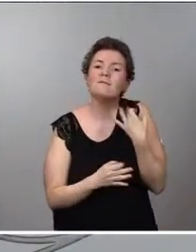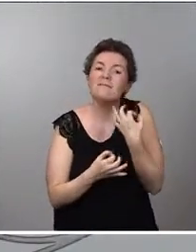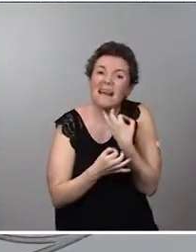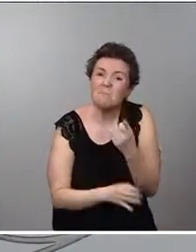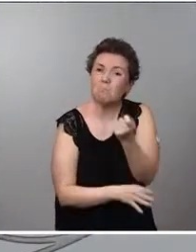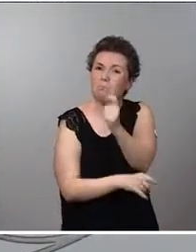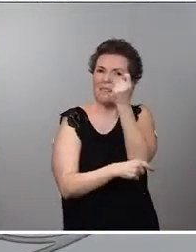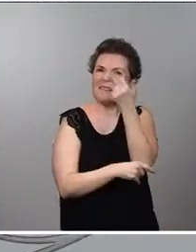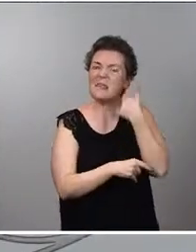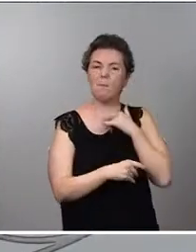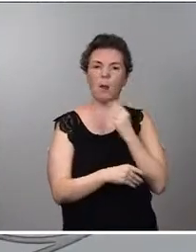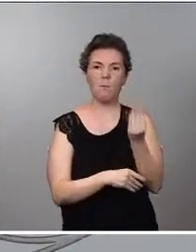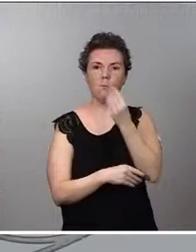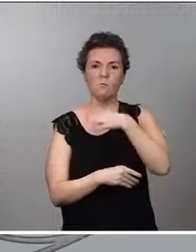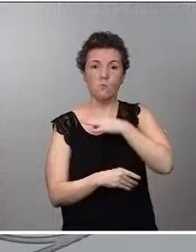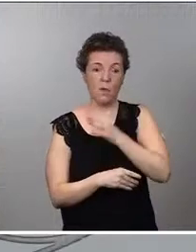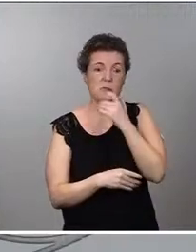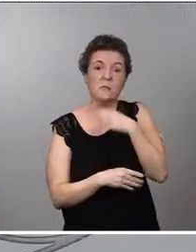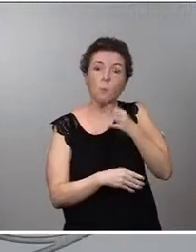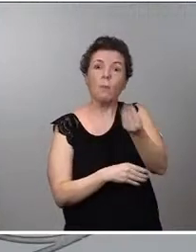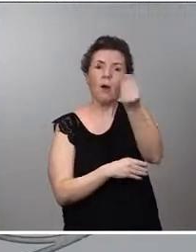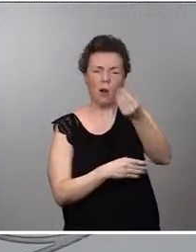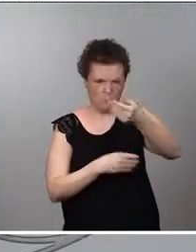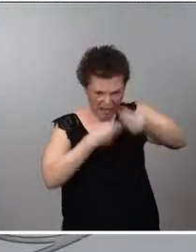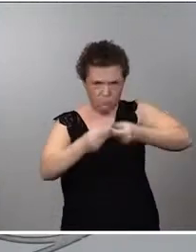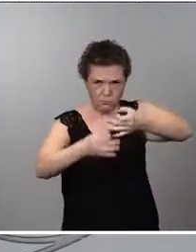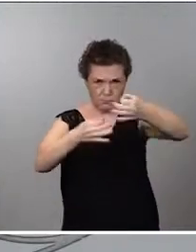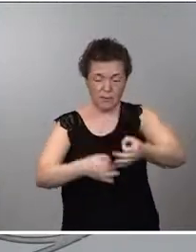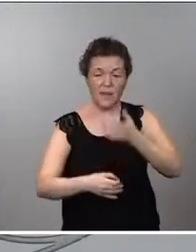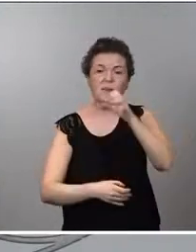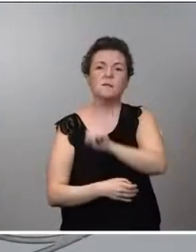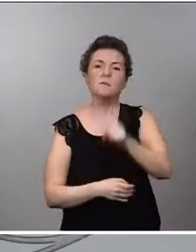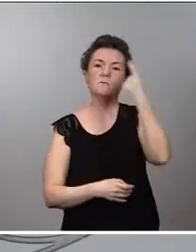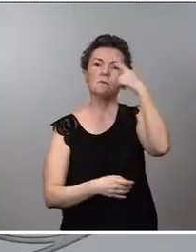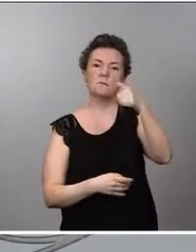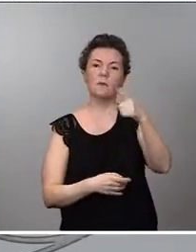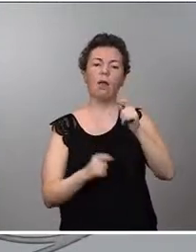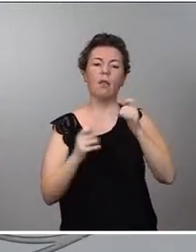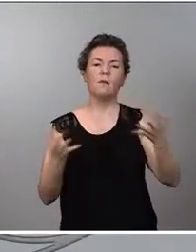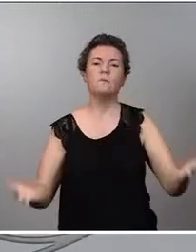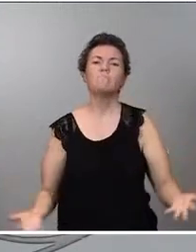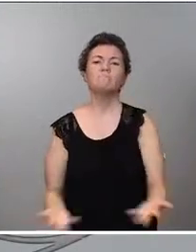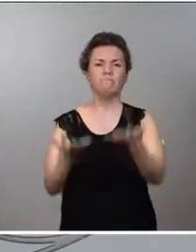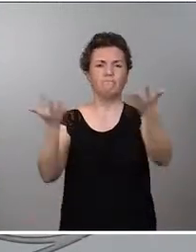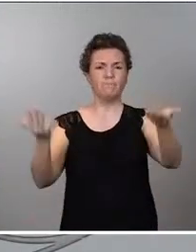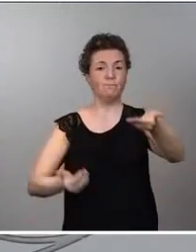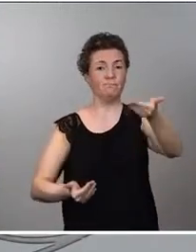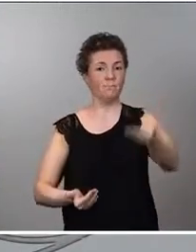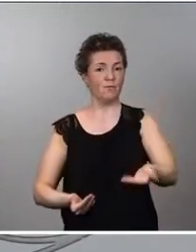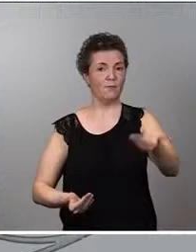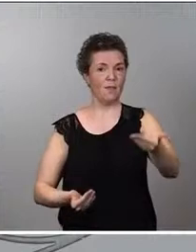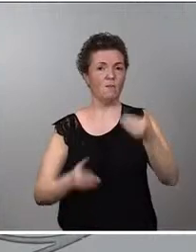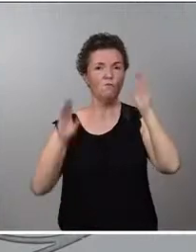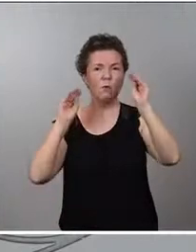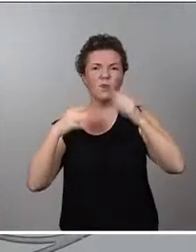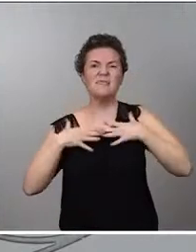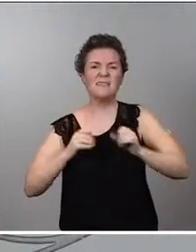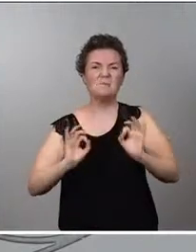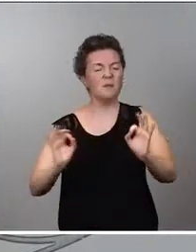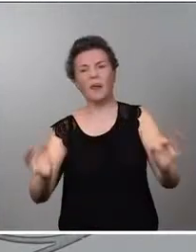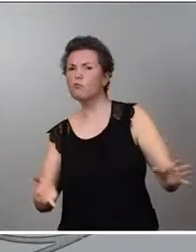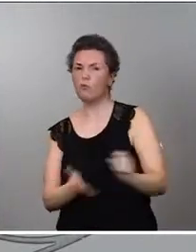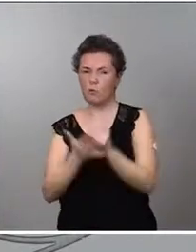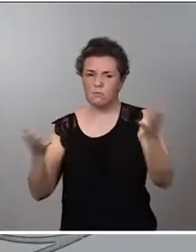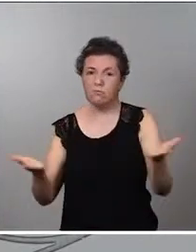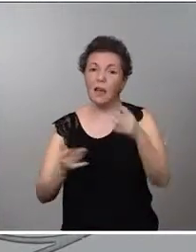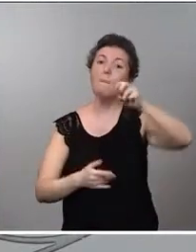todavía cabe margen de mejora, lo haremos. Este año, como saben, hemos dado un impulso fundamental a toda la formación sanitaria especializada y también al MIR